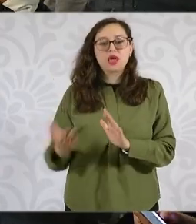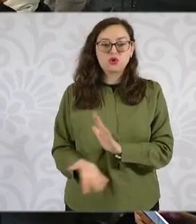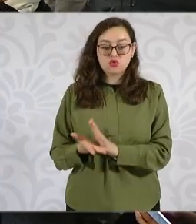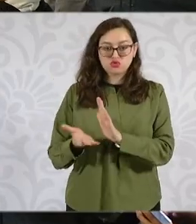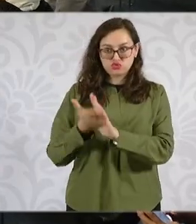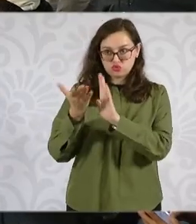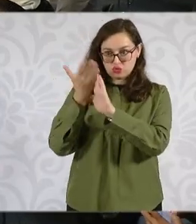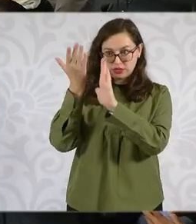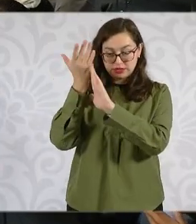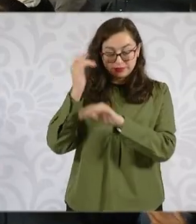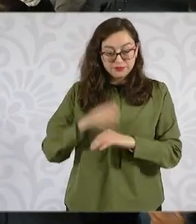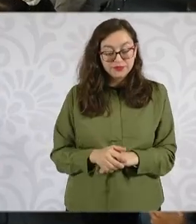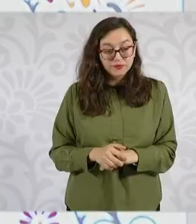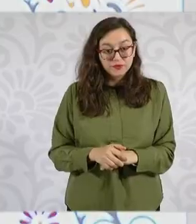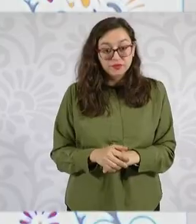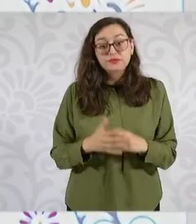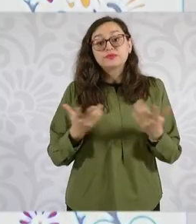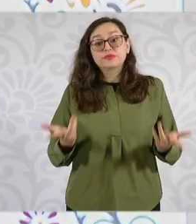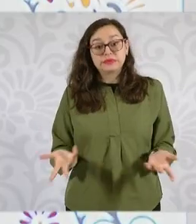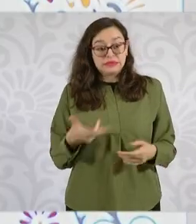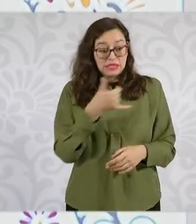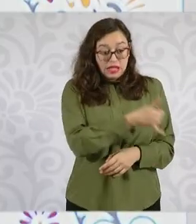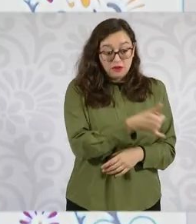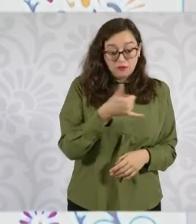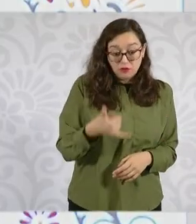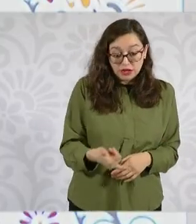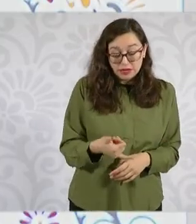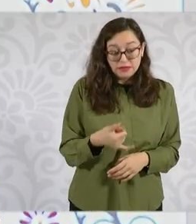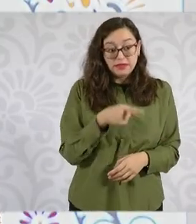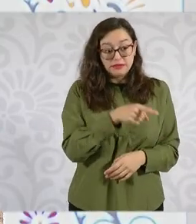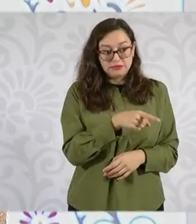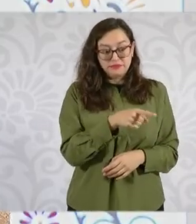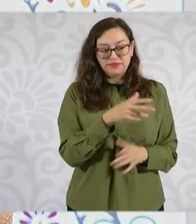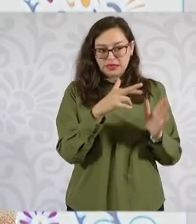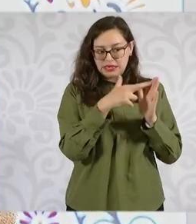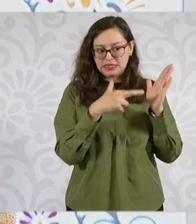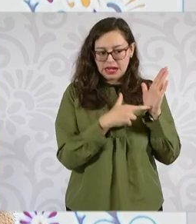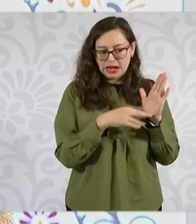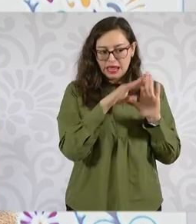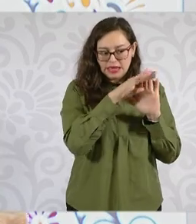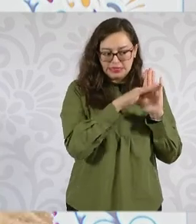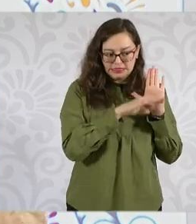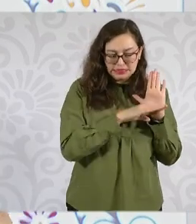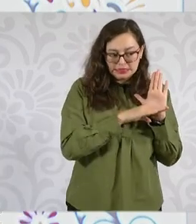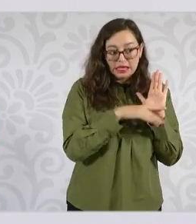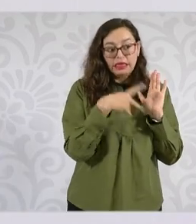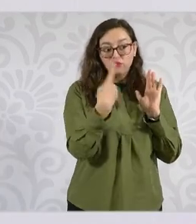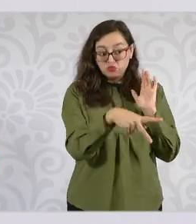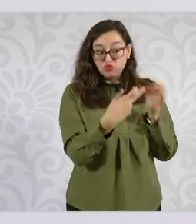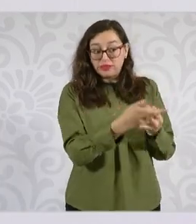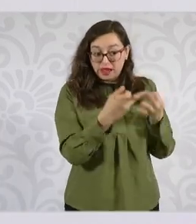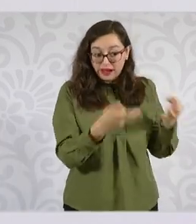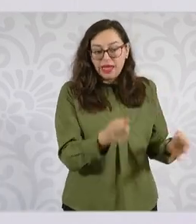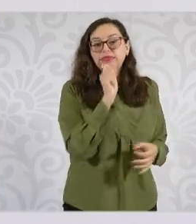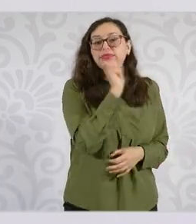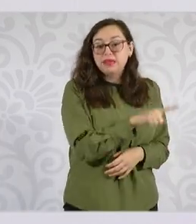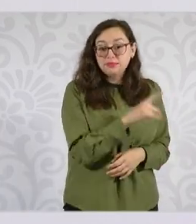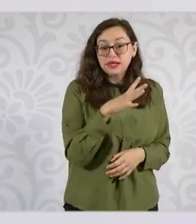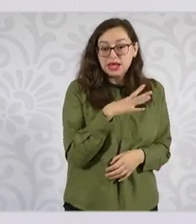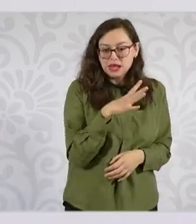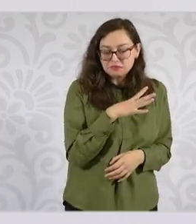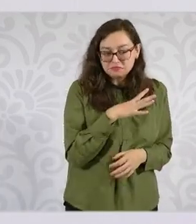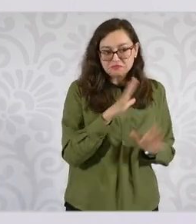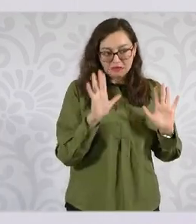Infonavit tiene sus propias reglas, pero también hay reservas territoriales de Infonavit y si no, se compraría